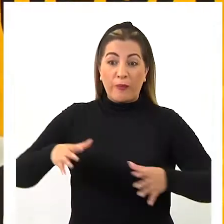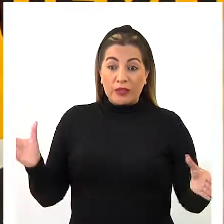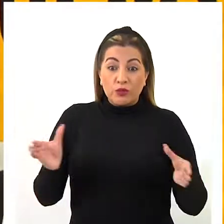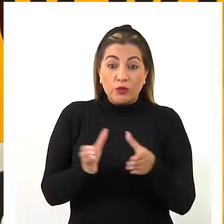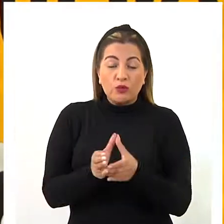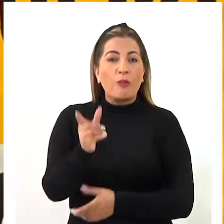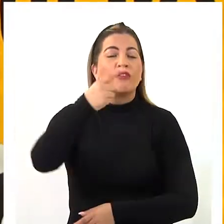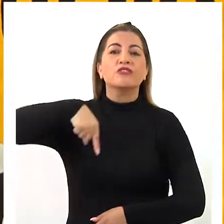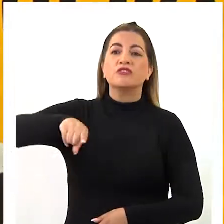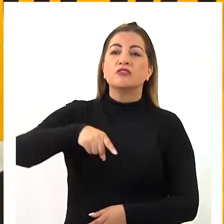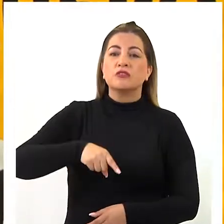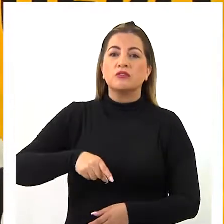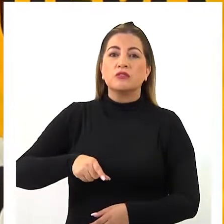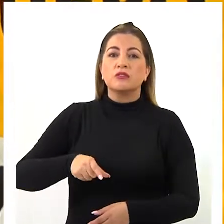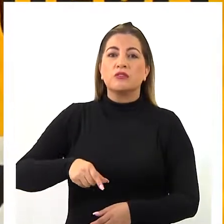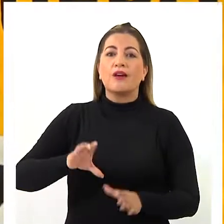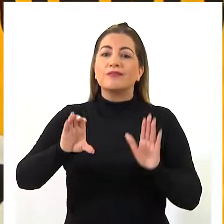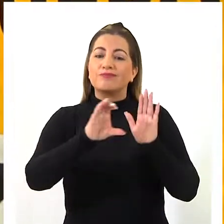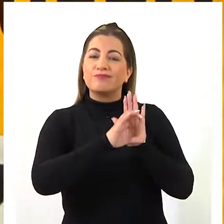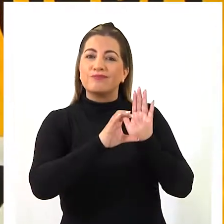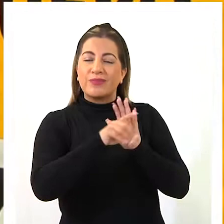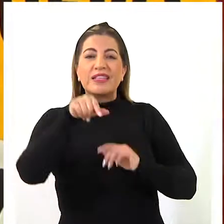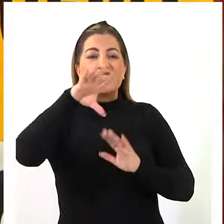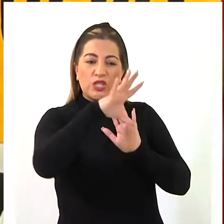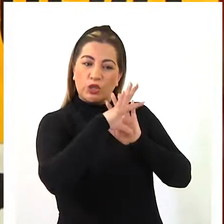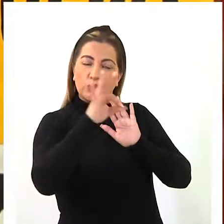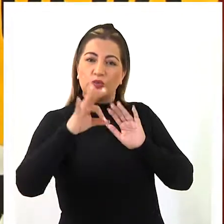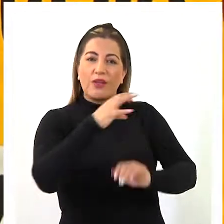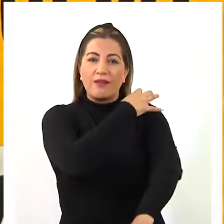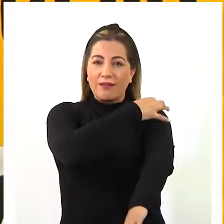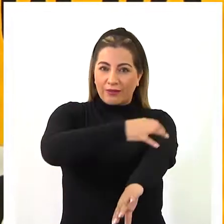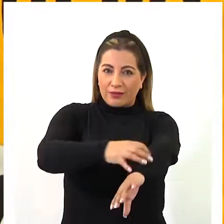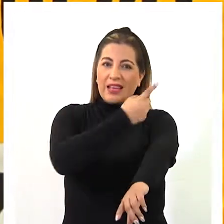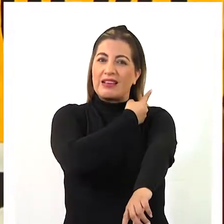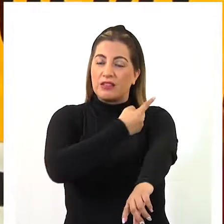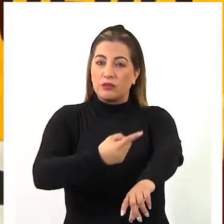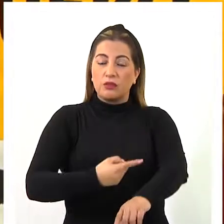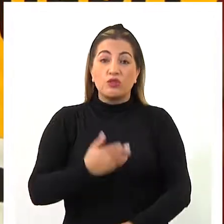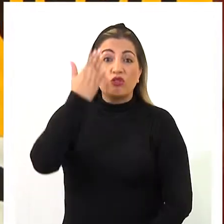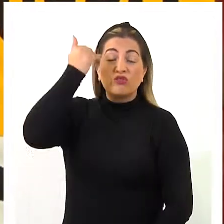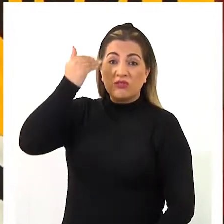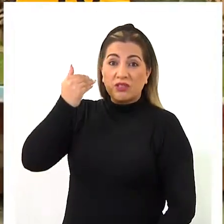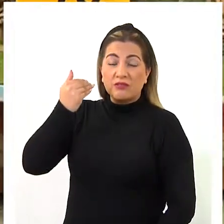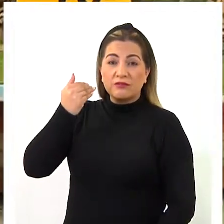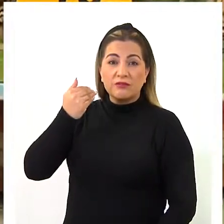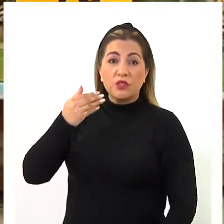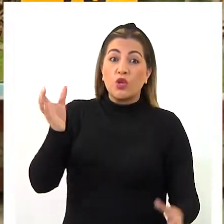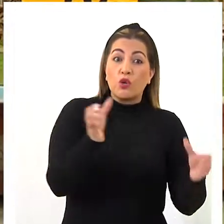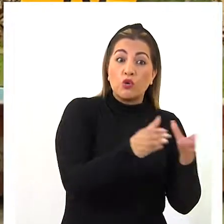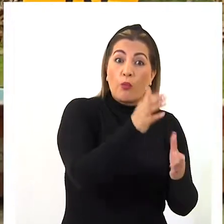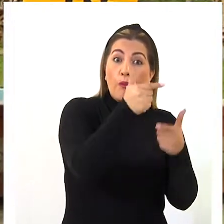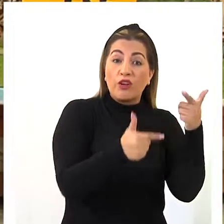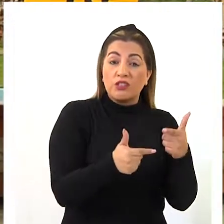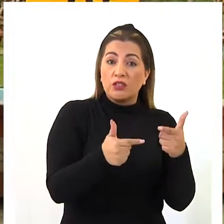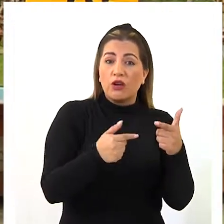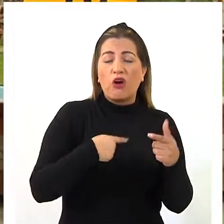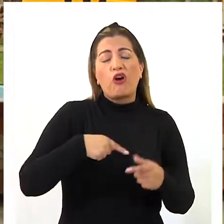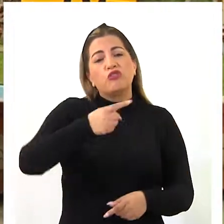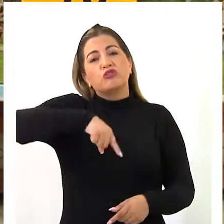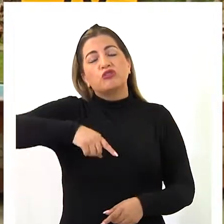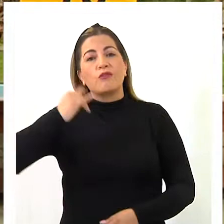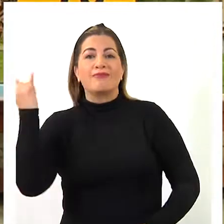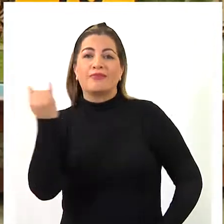vamos a elegir constituyente en todas las regiones. Todavía no sabemos si vamos a ir con los partidos políticos o vamos a ir como